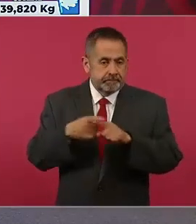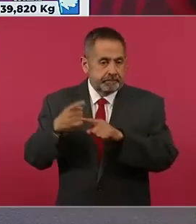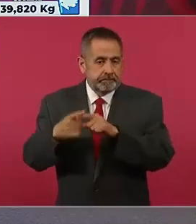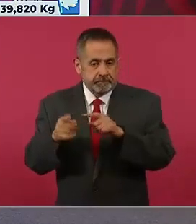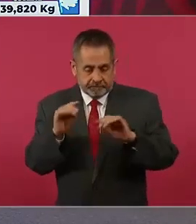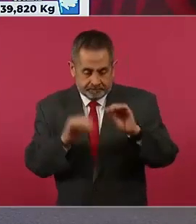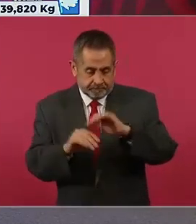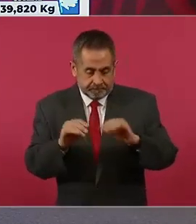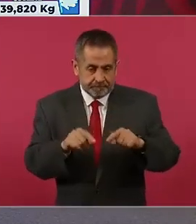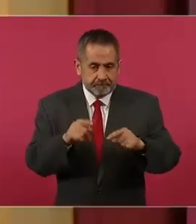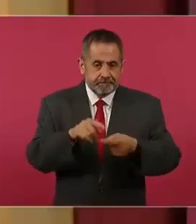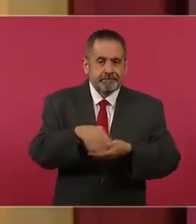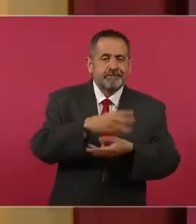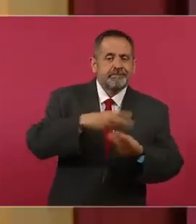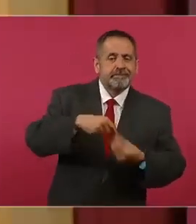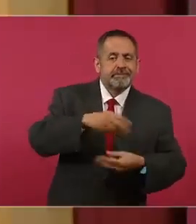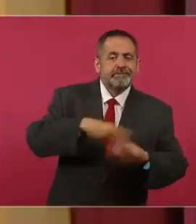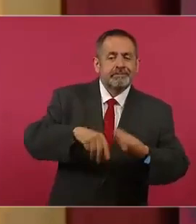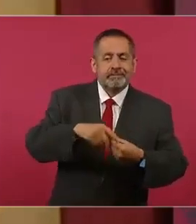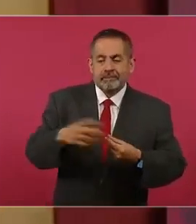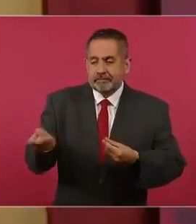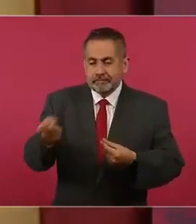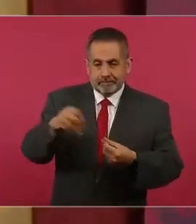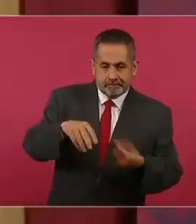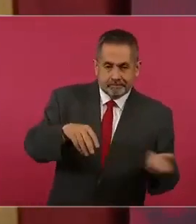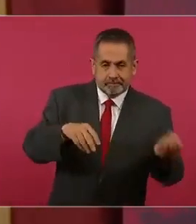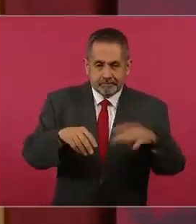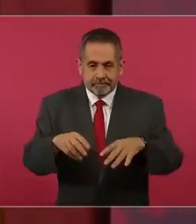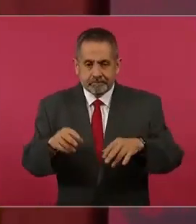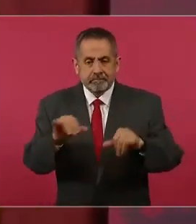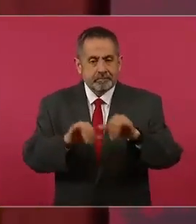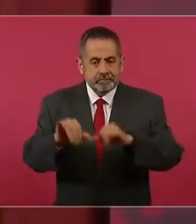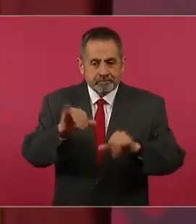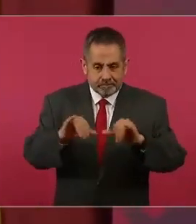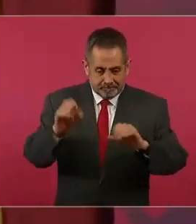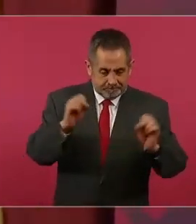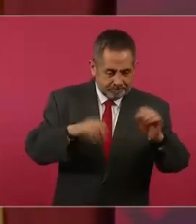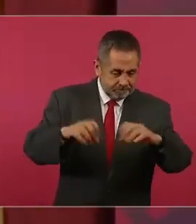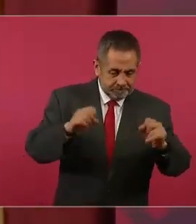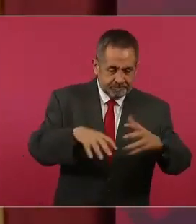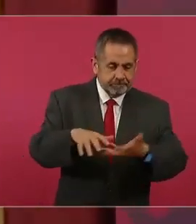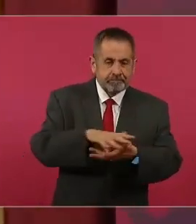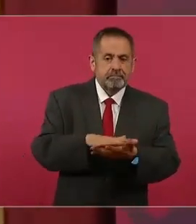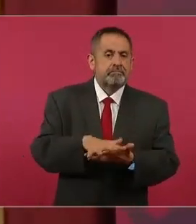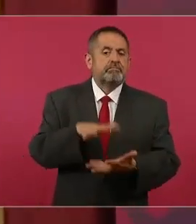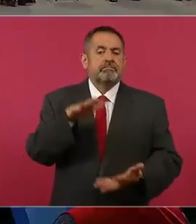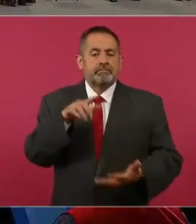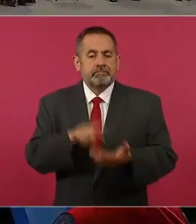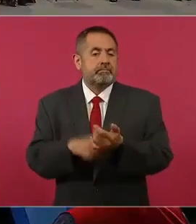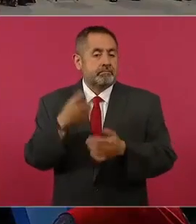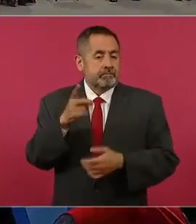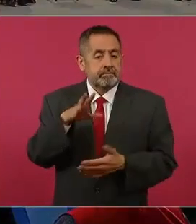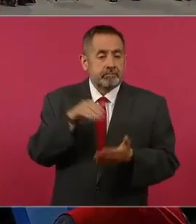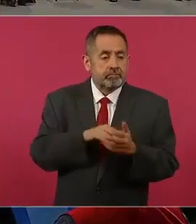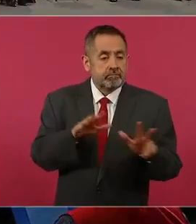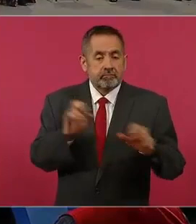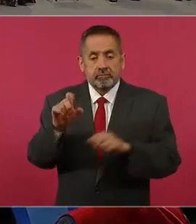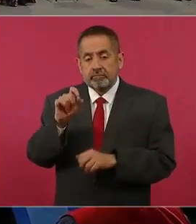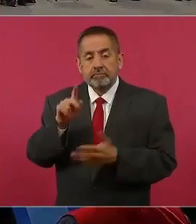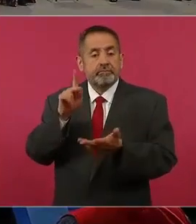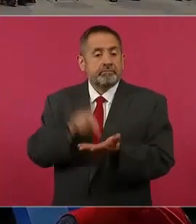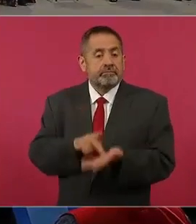revuelven la droga con algún otro líquido, se han detectado 39 mil 820